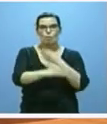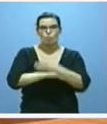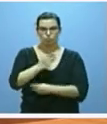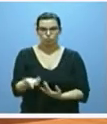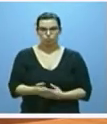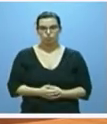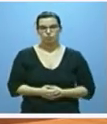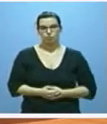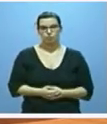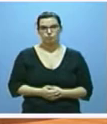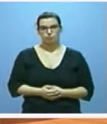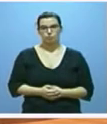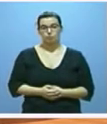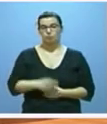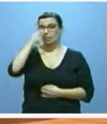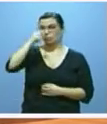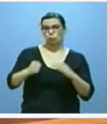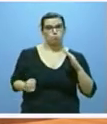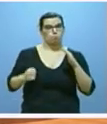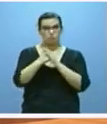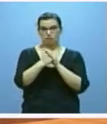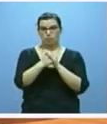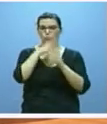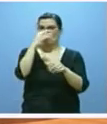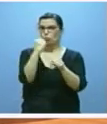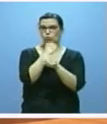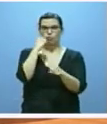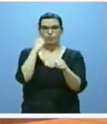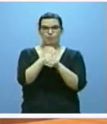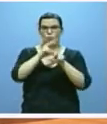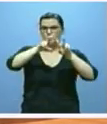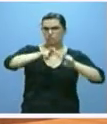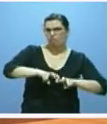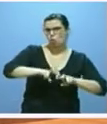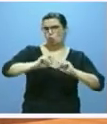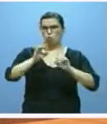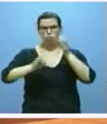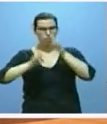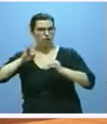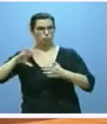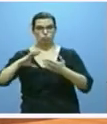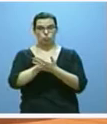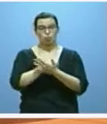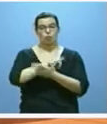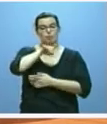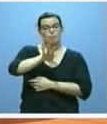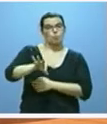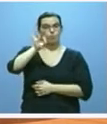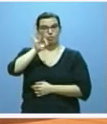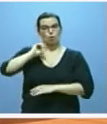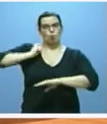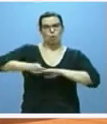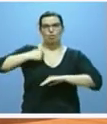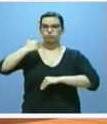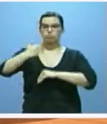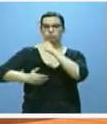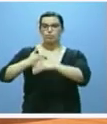El máximo respeto por todas esas actuaciones e investigaciones judiciales, por las decisiones que los jueces